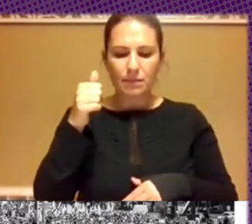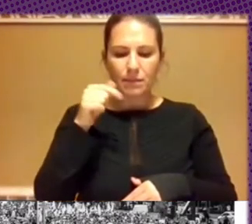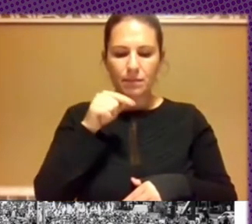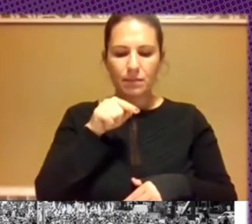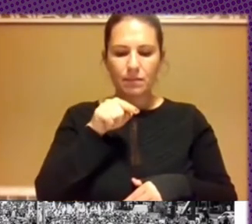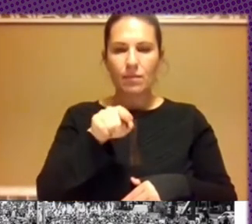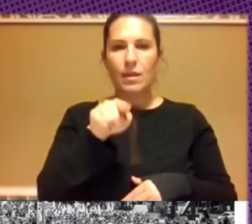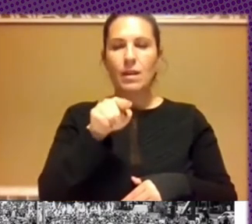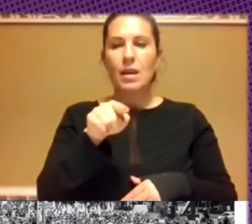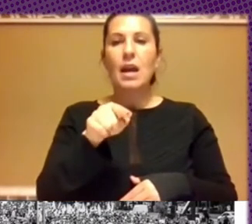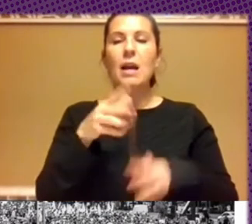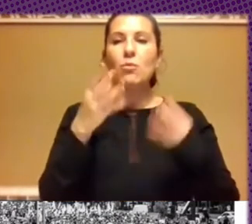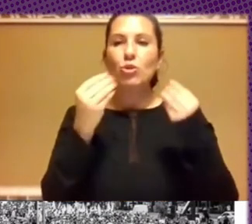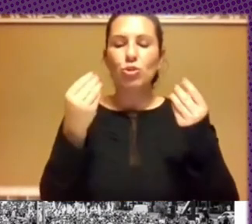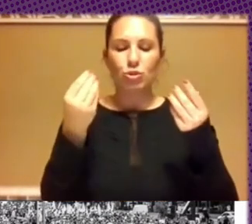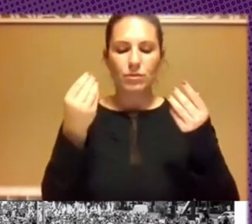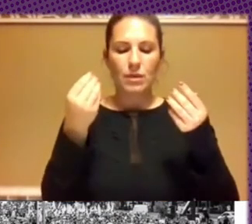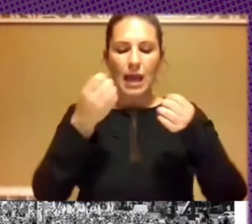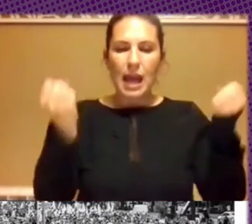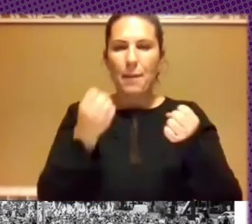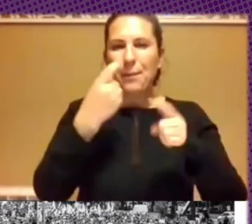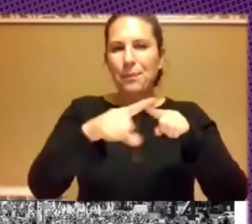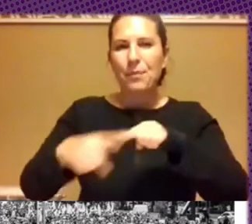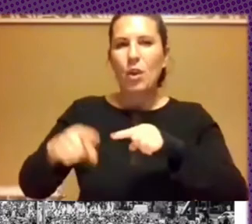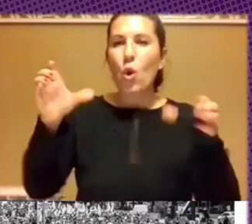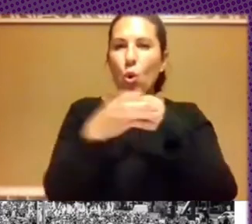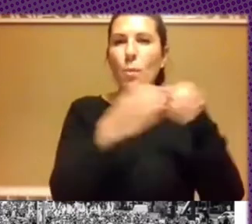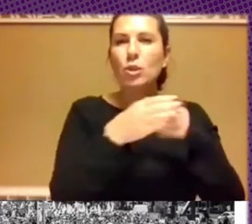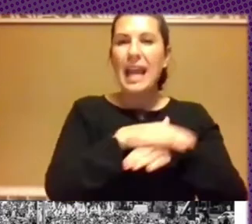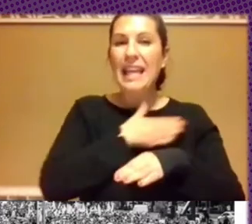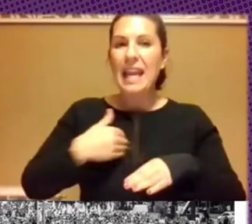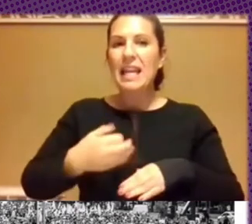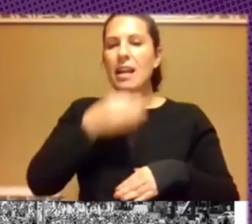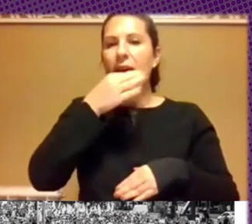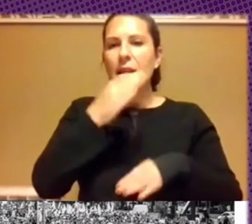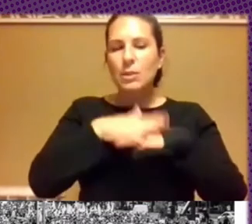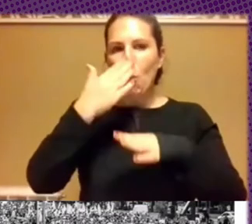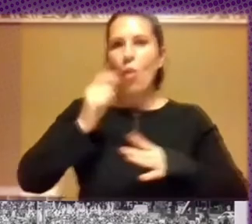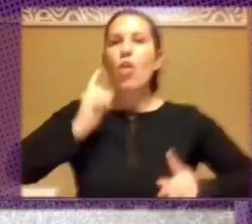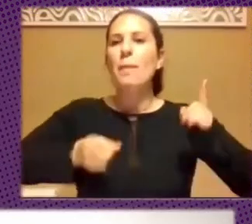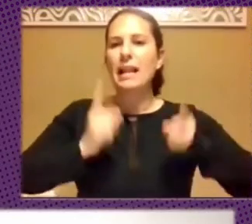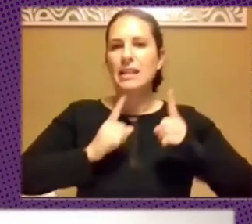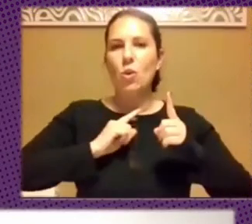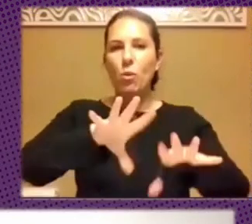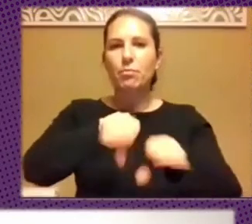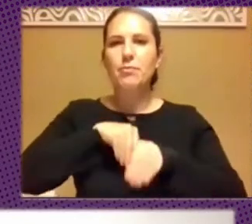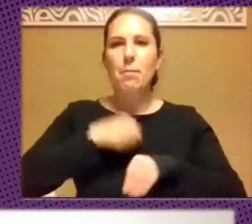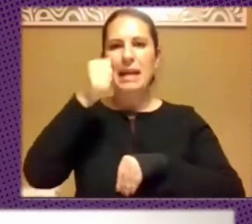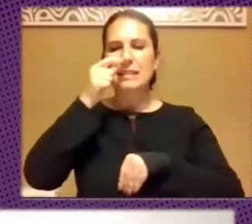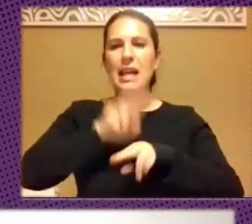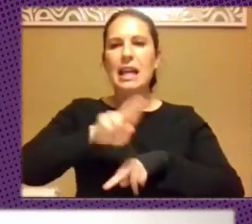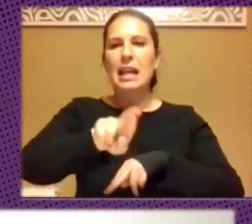de muchos actores y grupos por colocar narrativas dominantes, o sea, porque haya una especie de falso